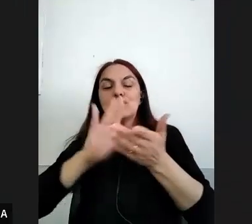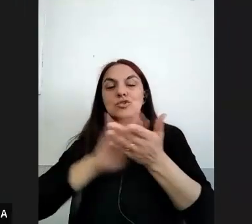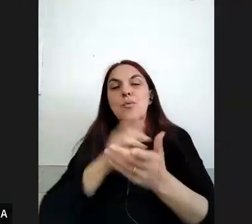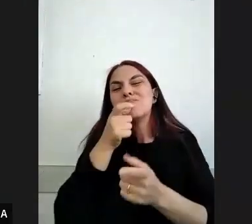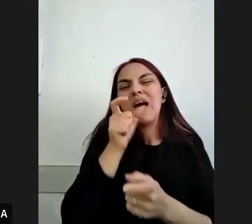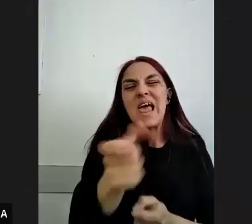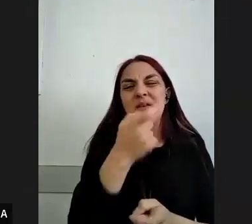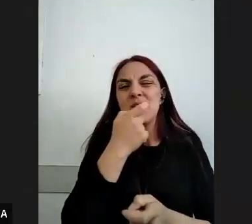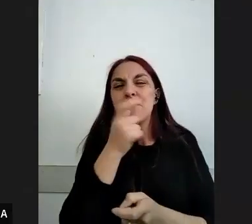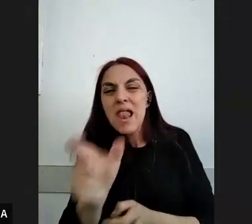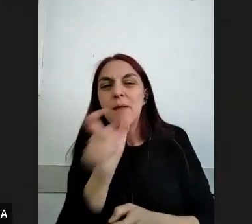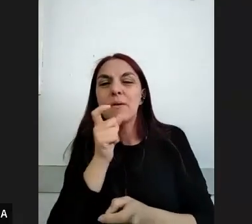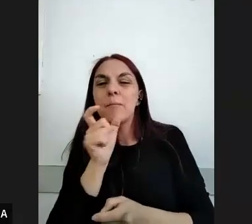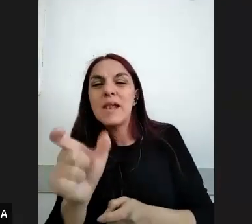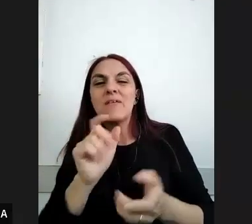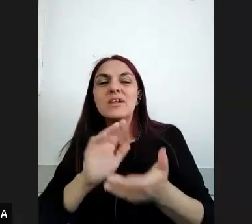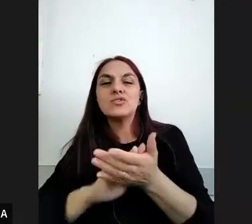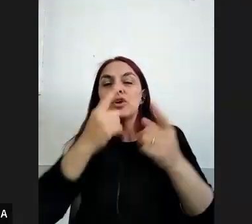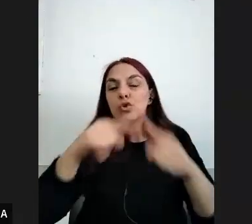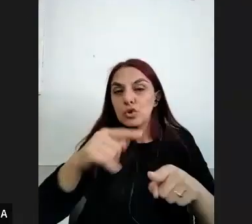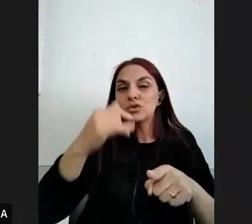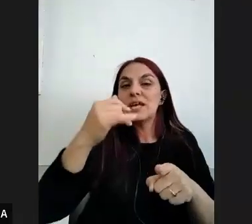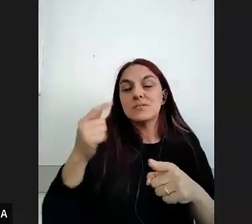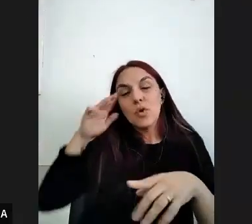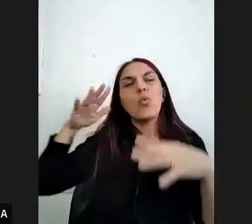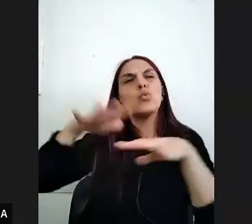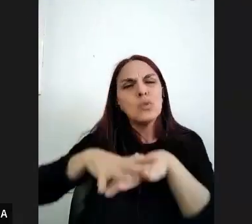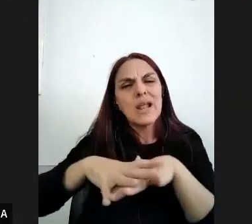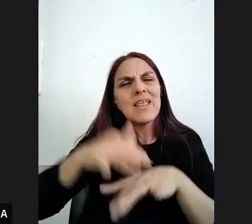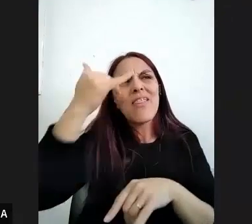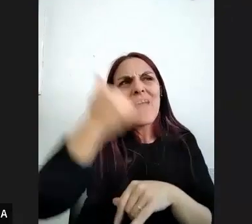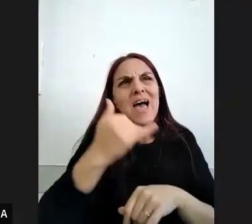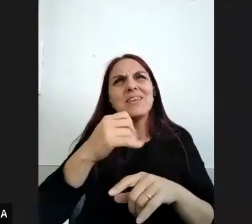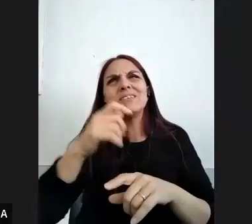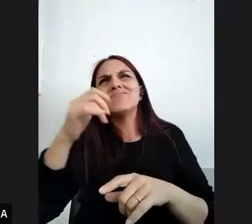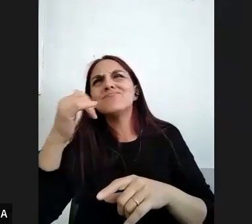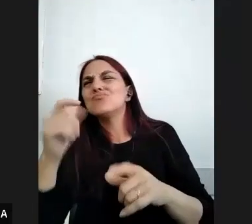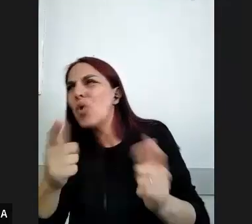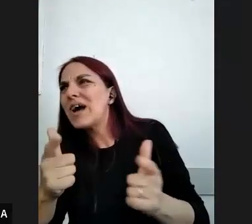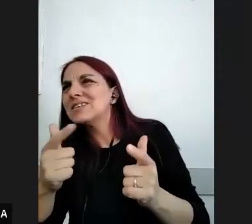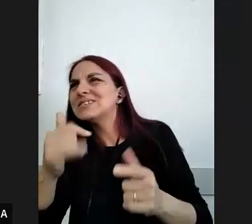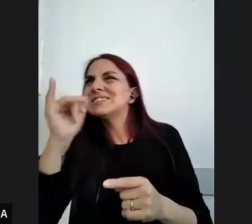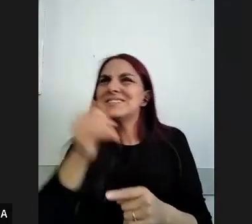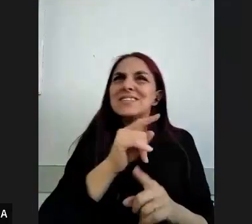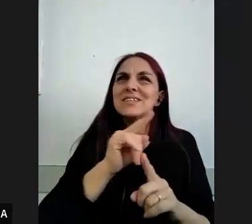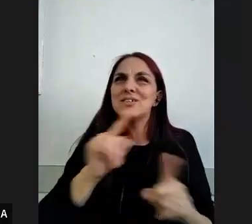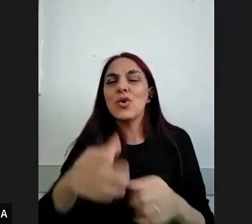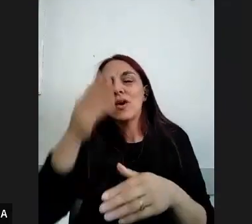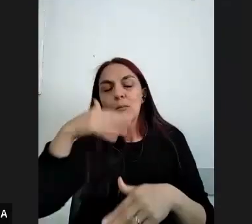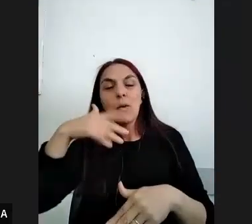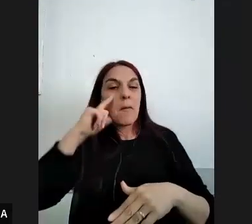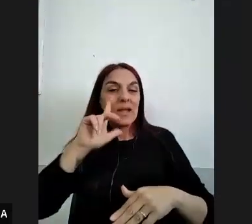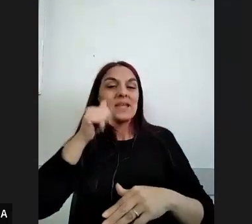precisamente de lo que es y lo que no es interculturalidad que también bueno retomó un poquito María Laura en su